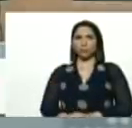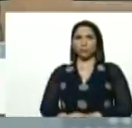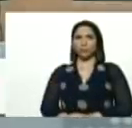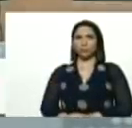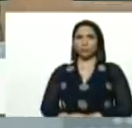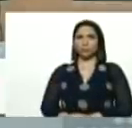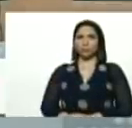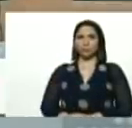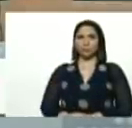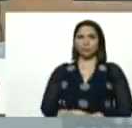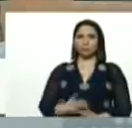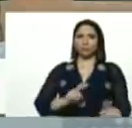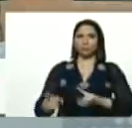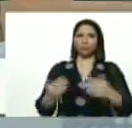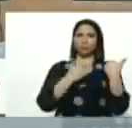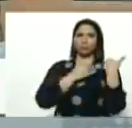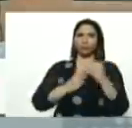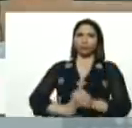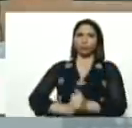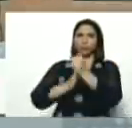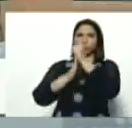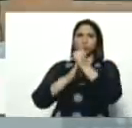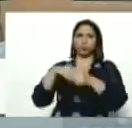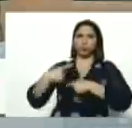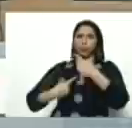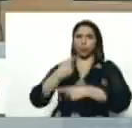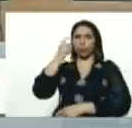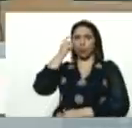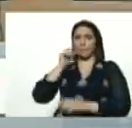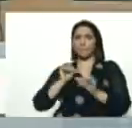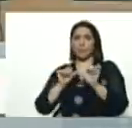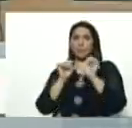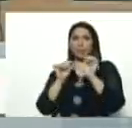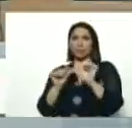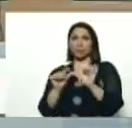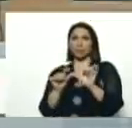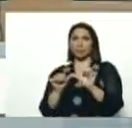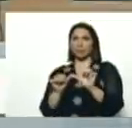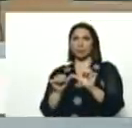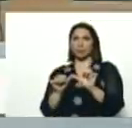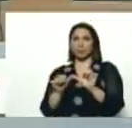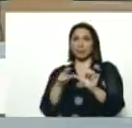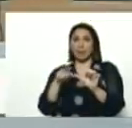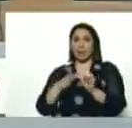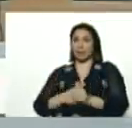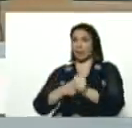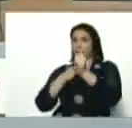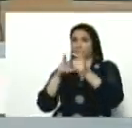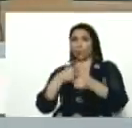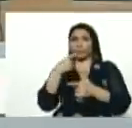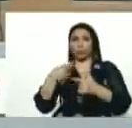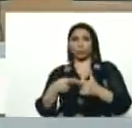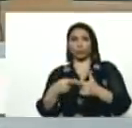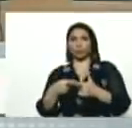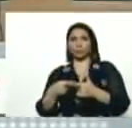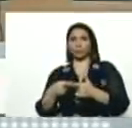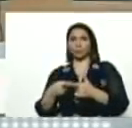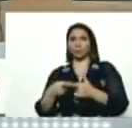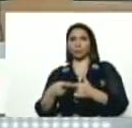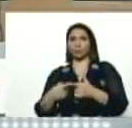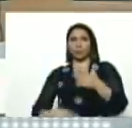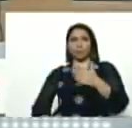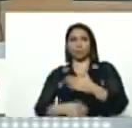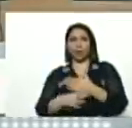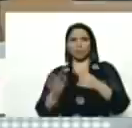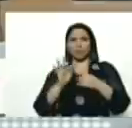que ejerce, liderazgo, diario, permanente, y que ese liderazgo, entonces, va en